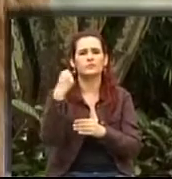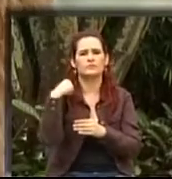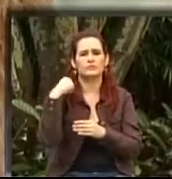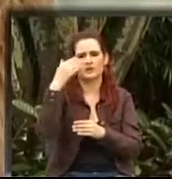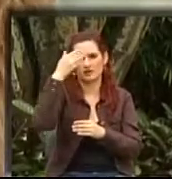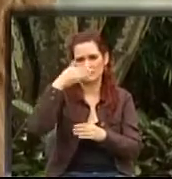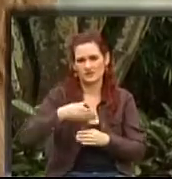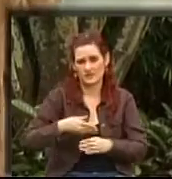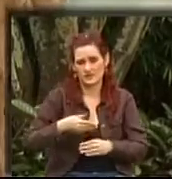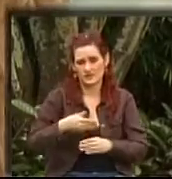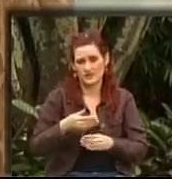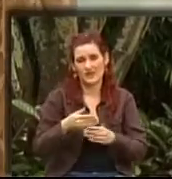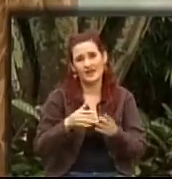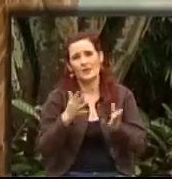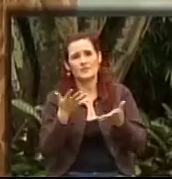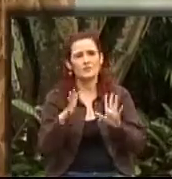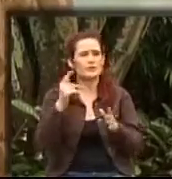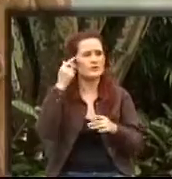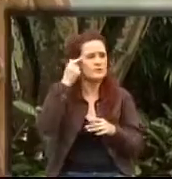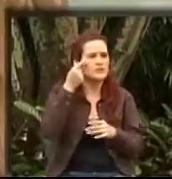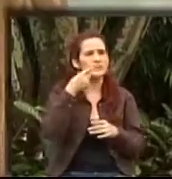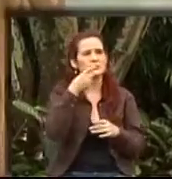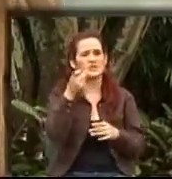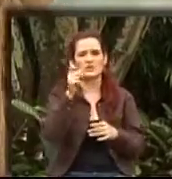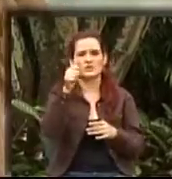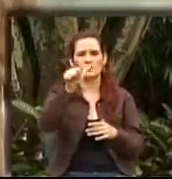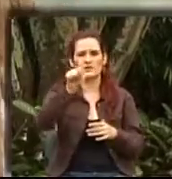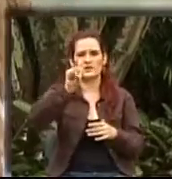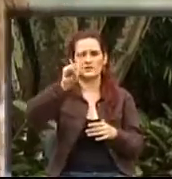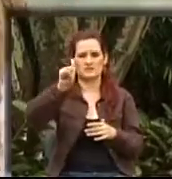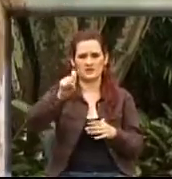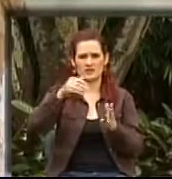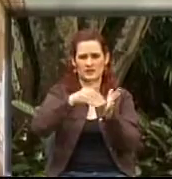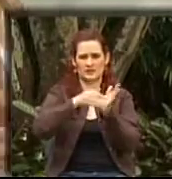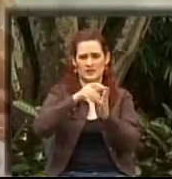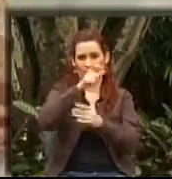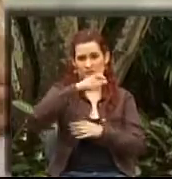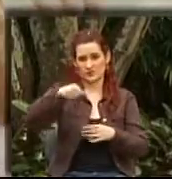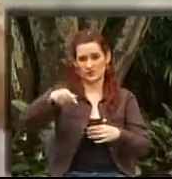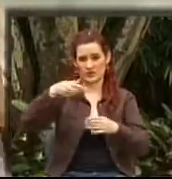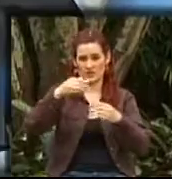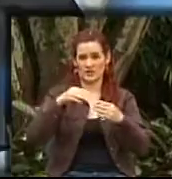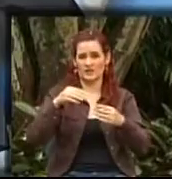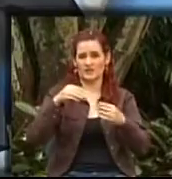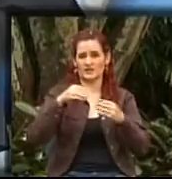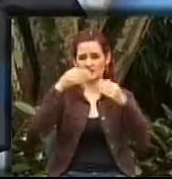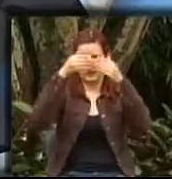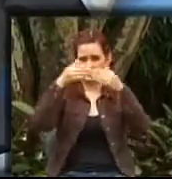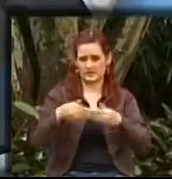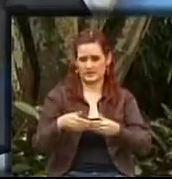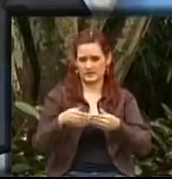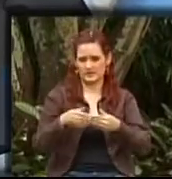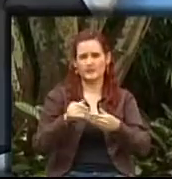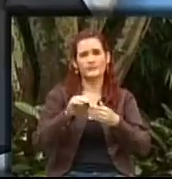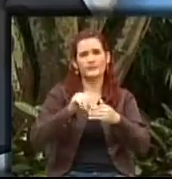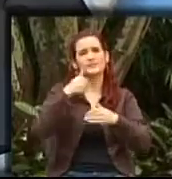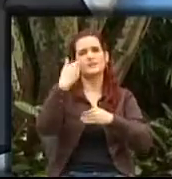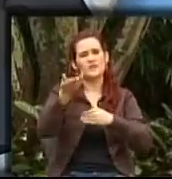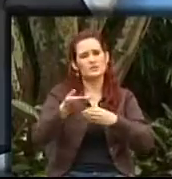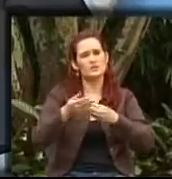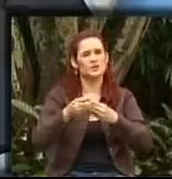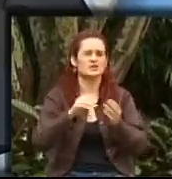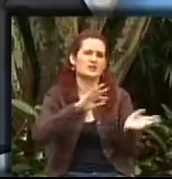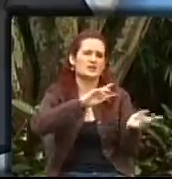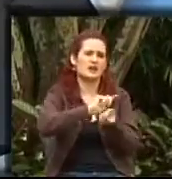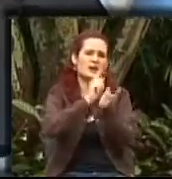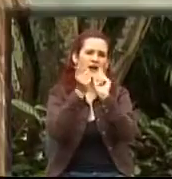Inicialmente se apuntaba que había unas 116 mil personas con discapacidad. Entonces se decidió hacer un rastreo mucho más significativo, bajo una metodología